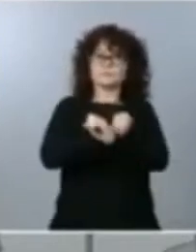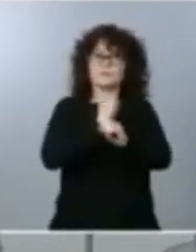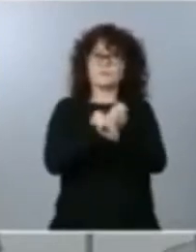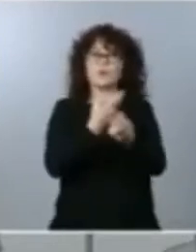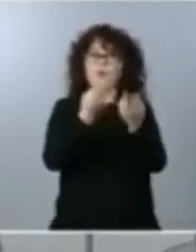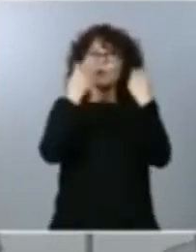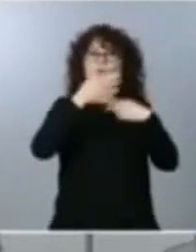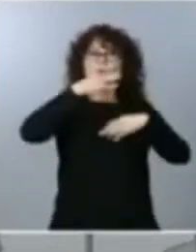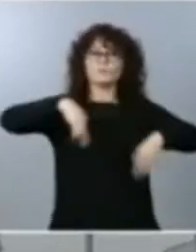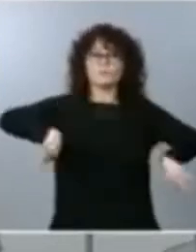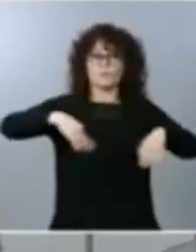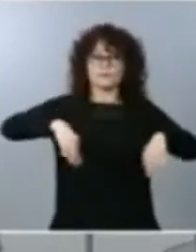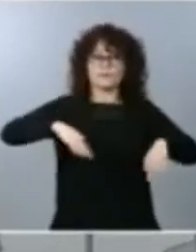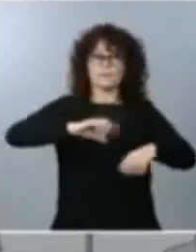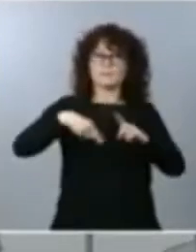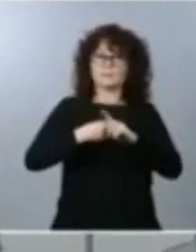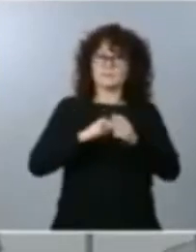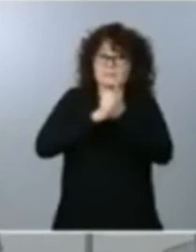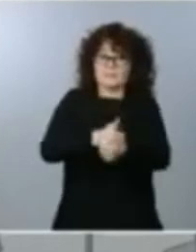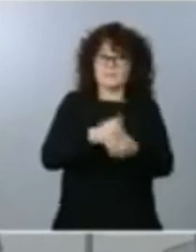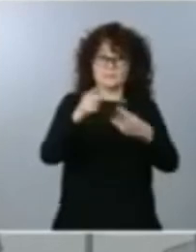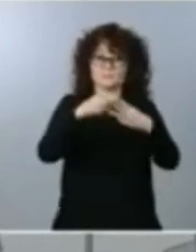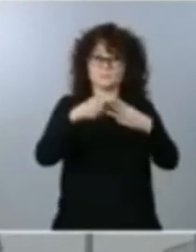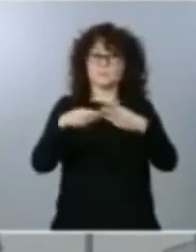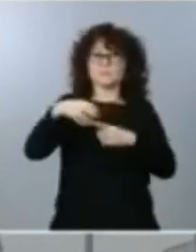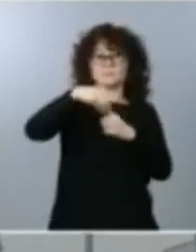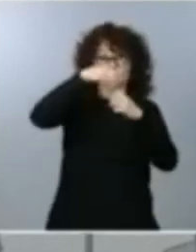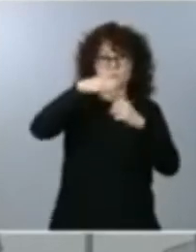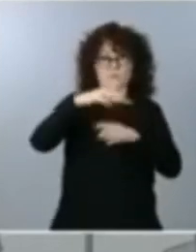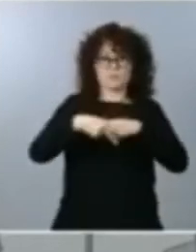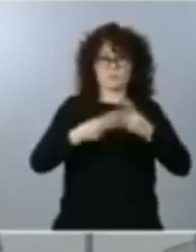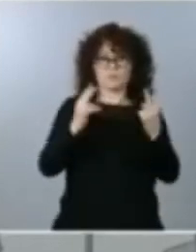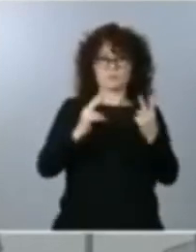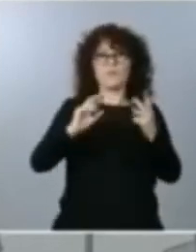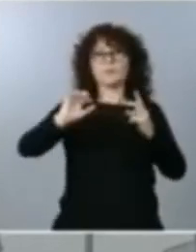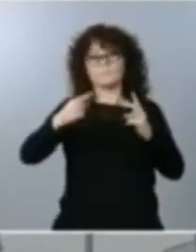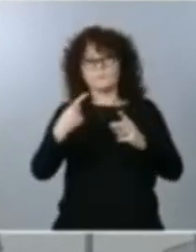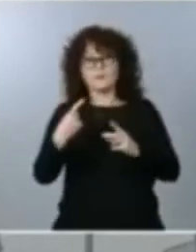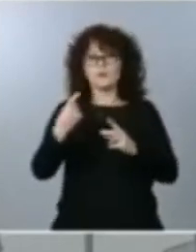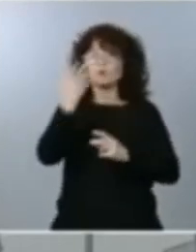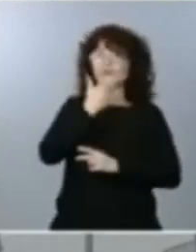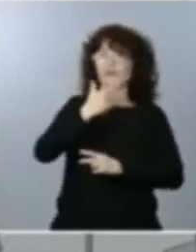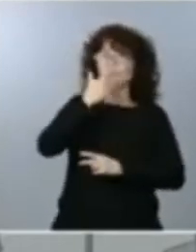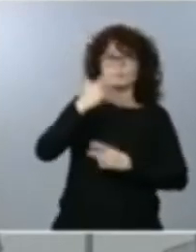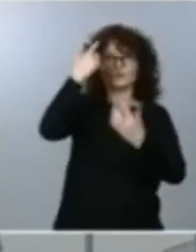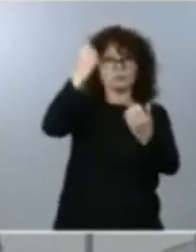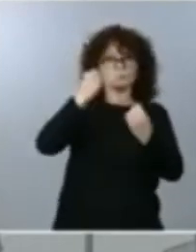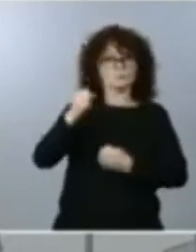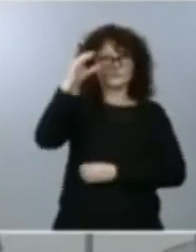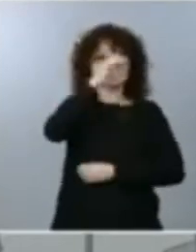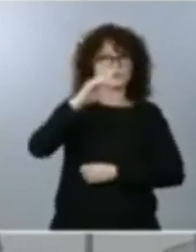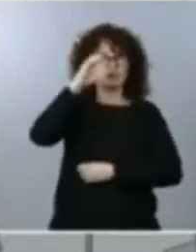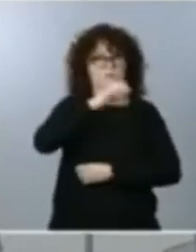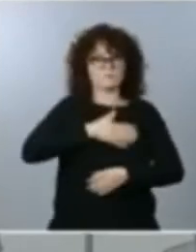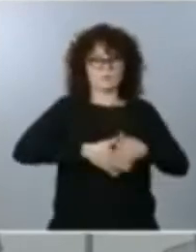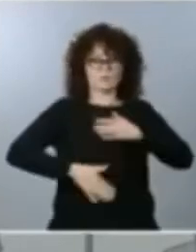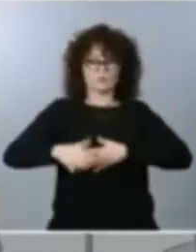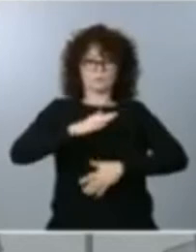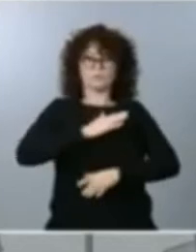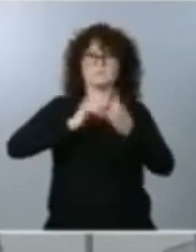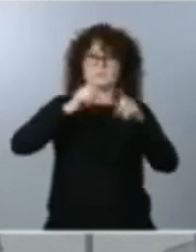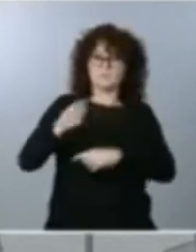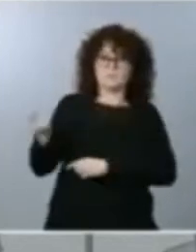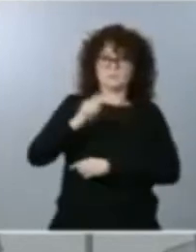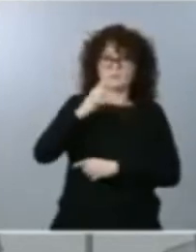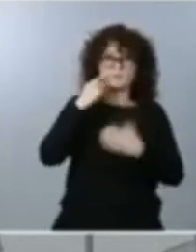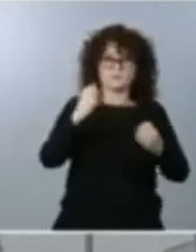de pura coherencia democrática en primer lugar es saber de nuestros expertos de los científicos de los profesionales sanitarios a los cuales quiero rendir de nuevo tributo